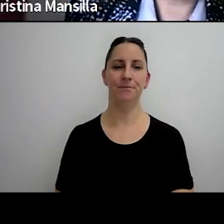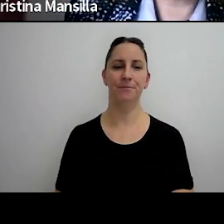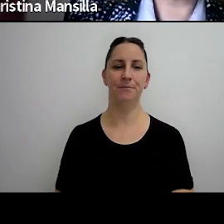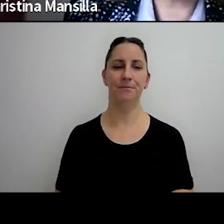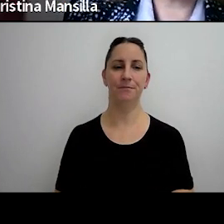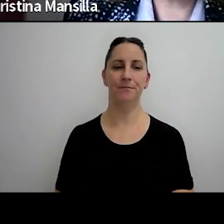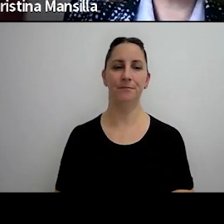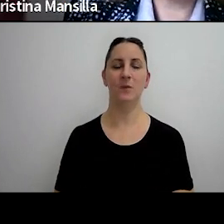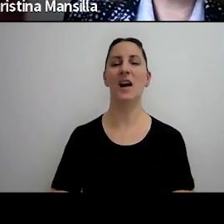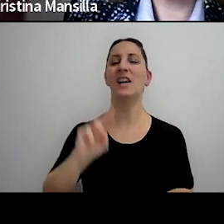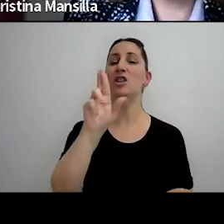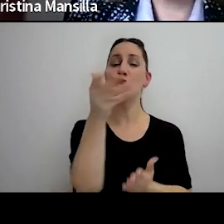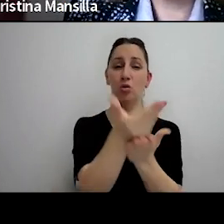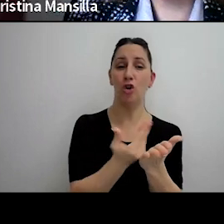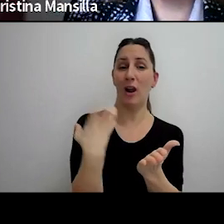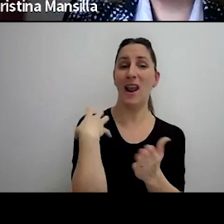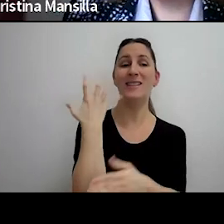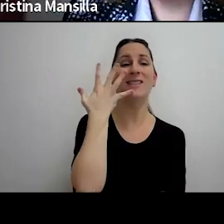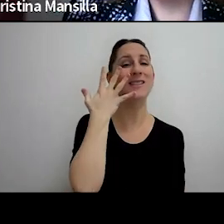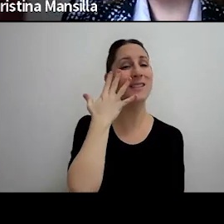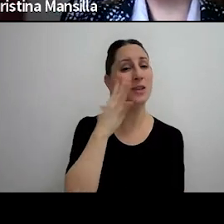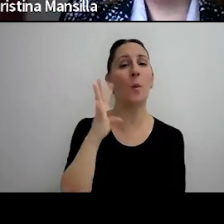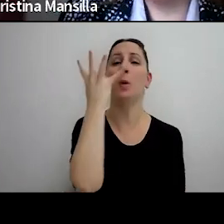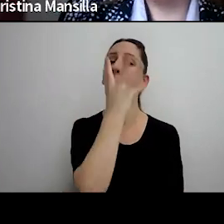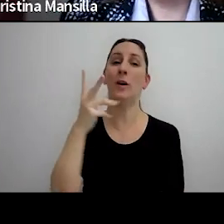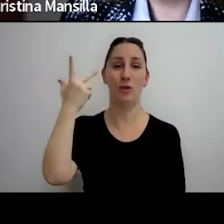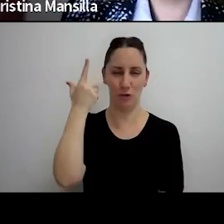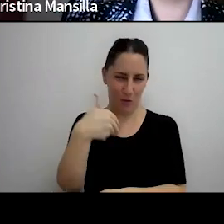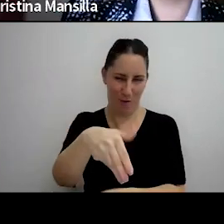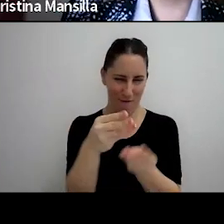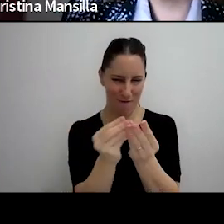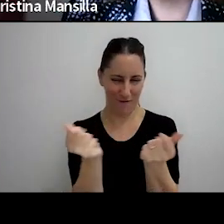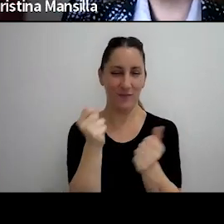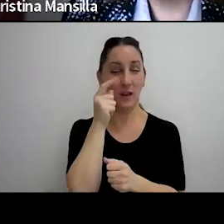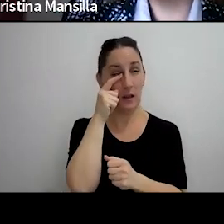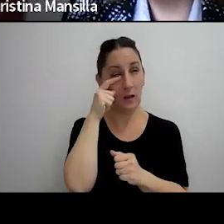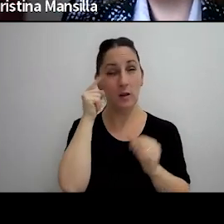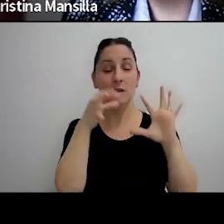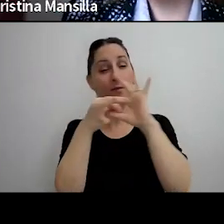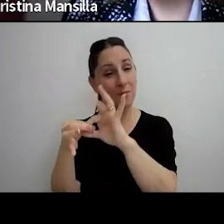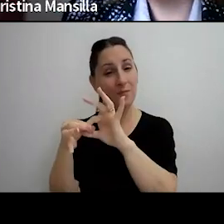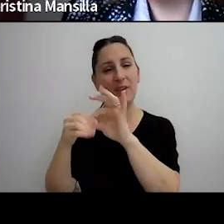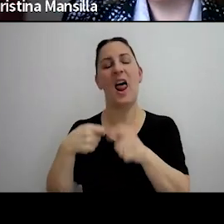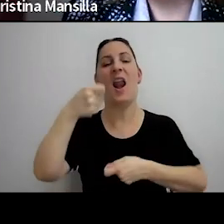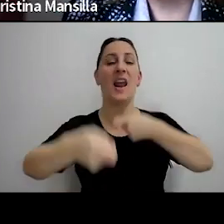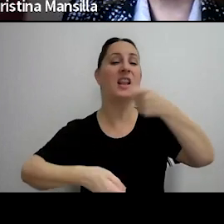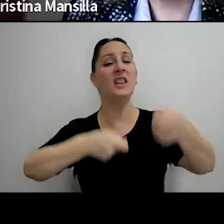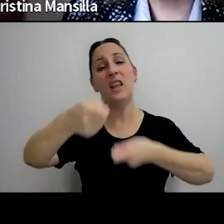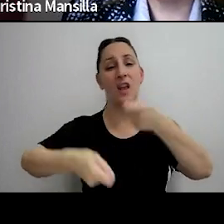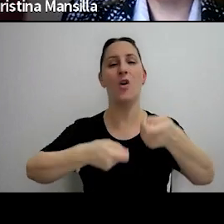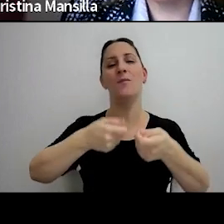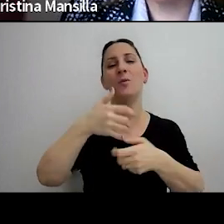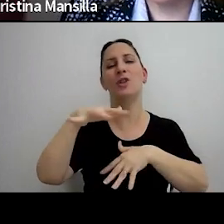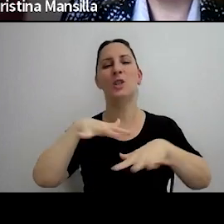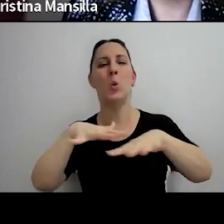la resolución general cinco mil cuatro dieciocho y ya termino vinculada al régimen de reintegro a sectores vulnerables del